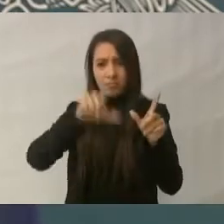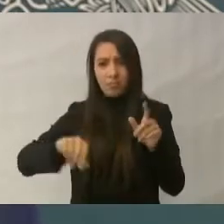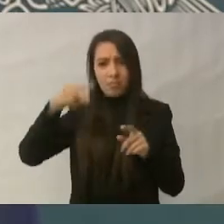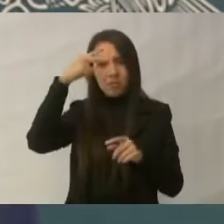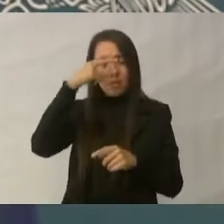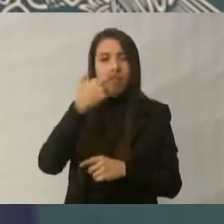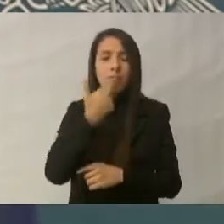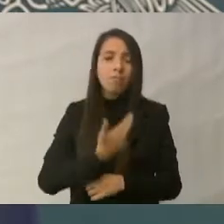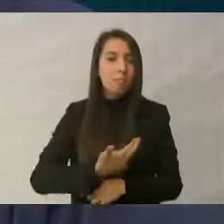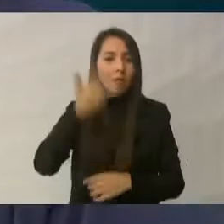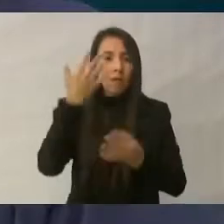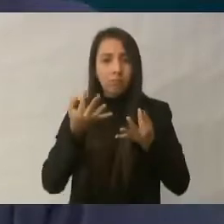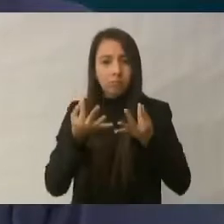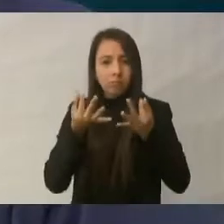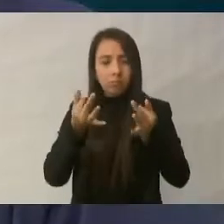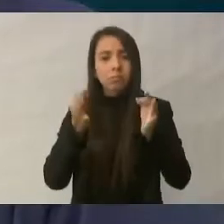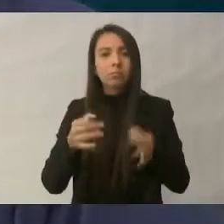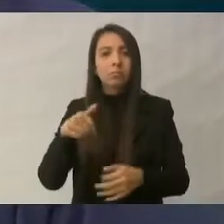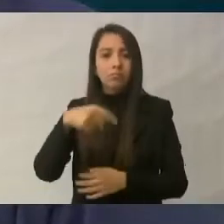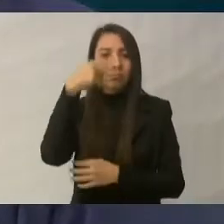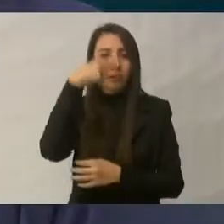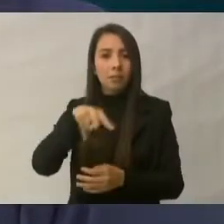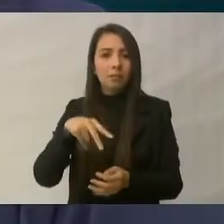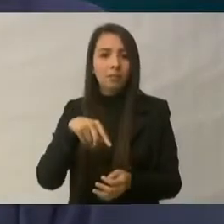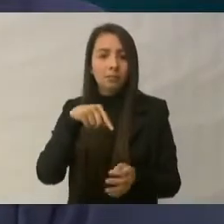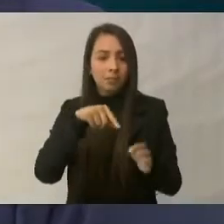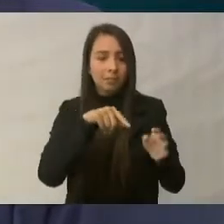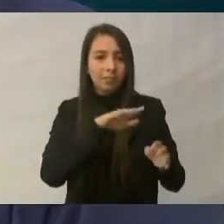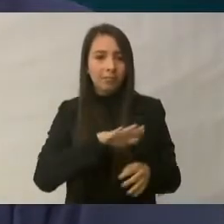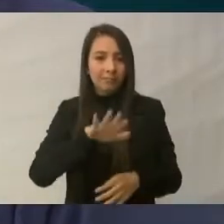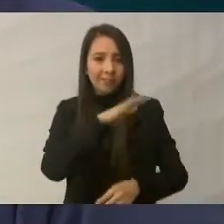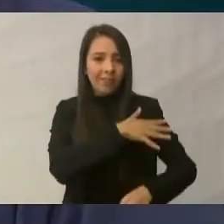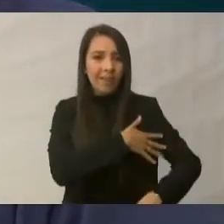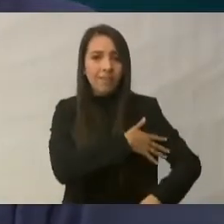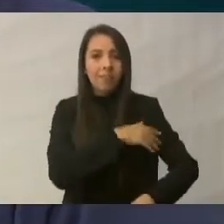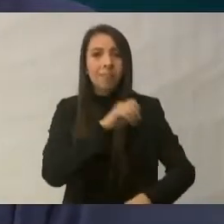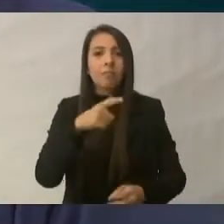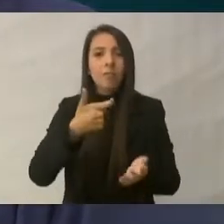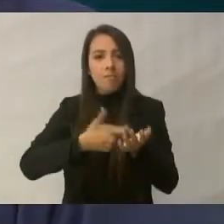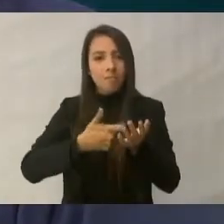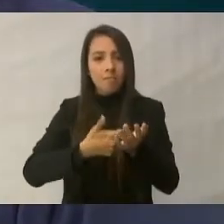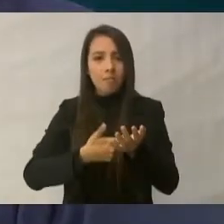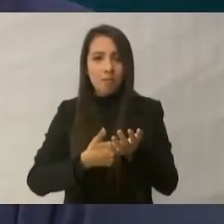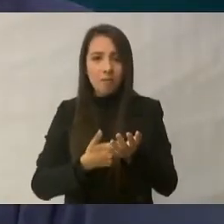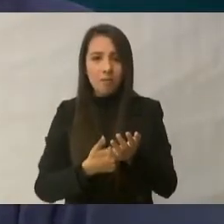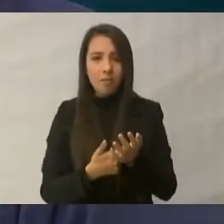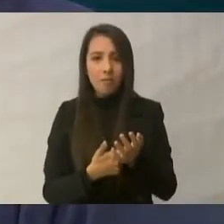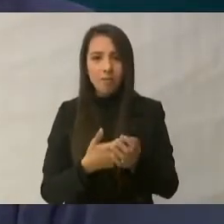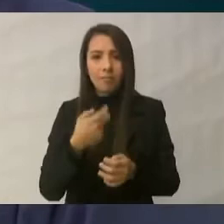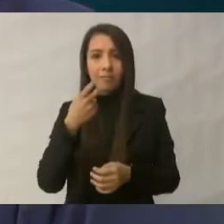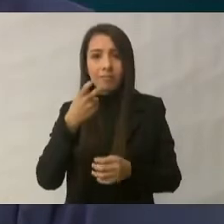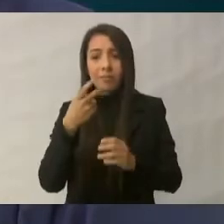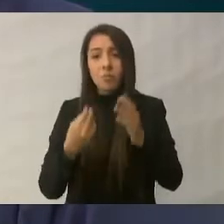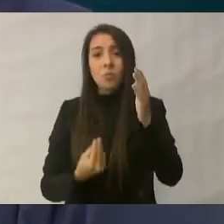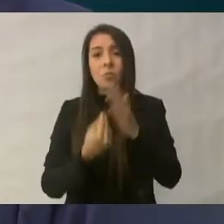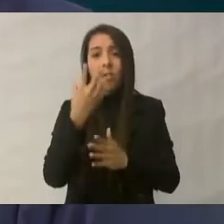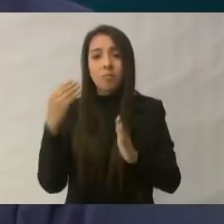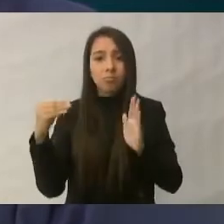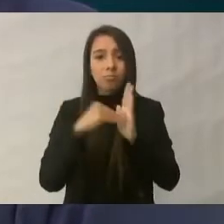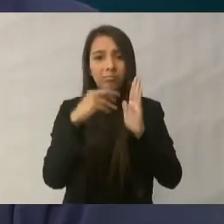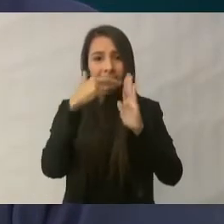casi toda calidad de exportación, que desafortunadamente, producto de la presión de coordinaciones no gubernamentales internacionales,